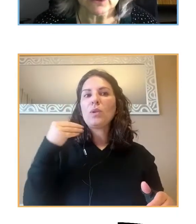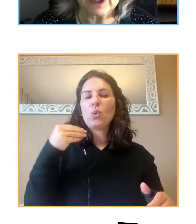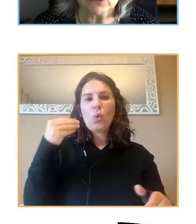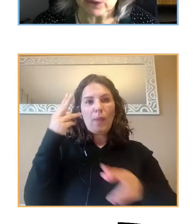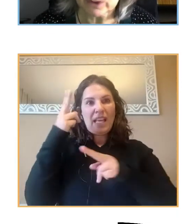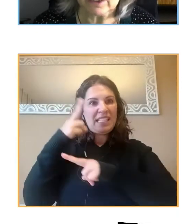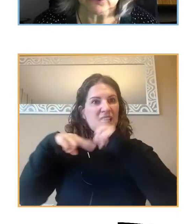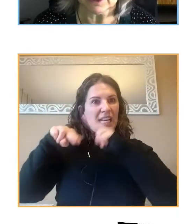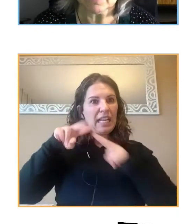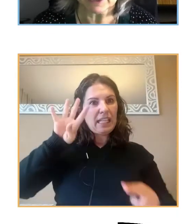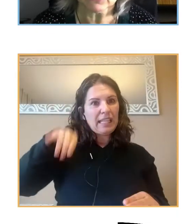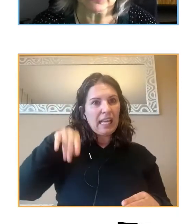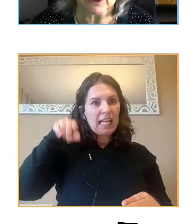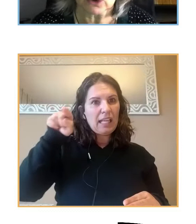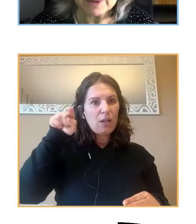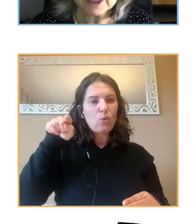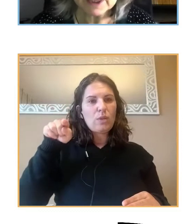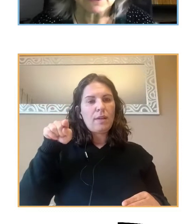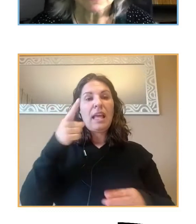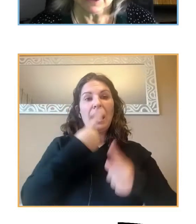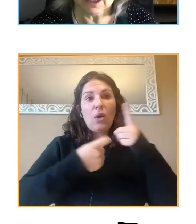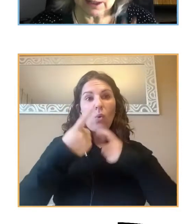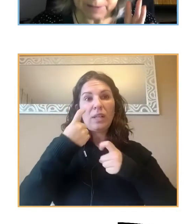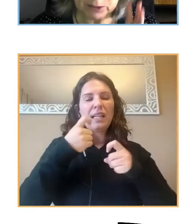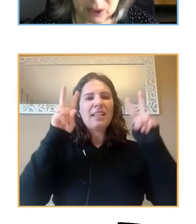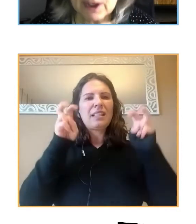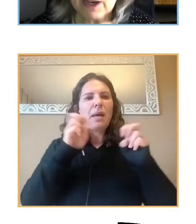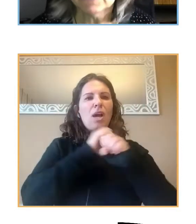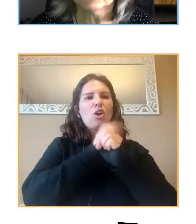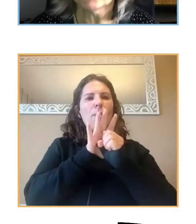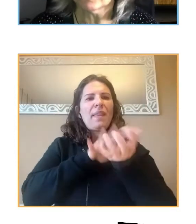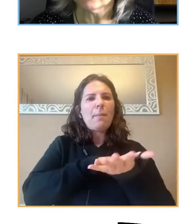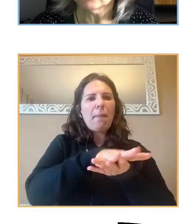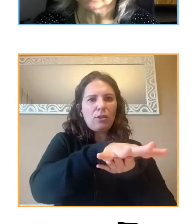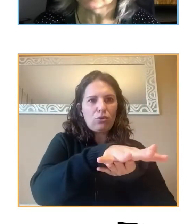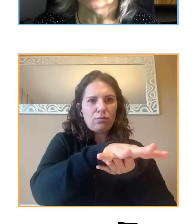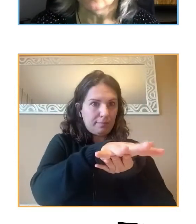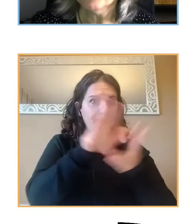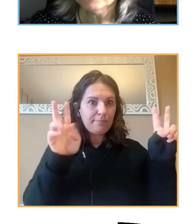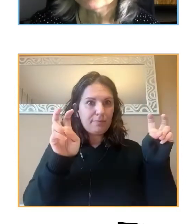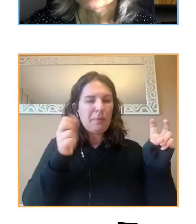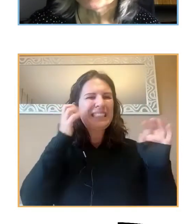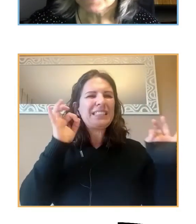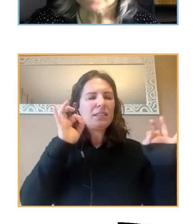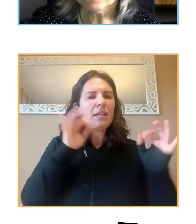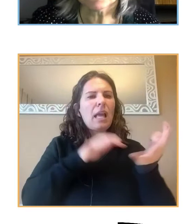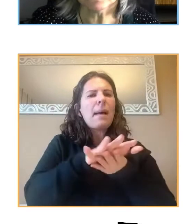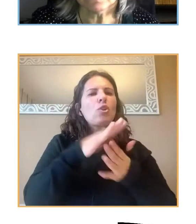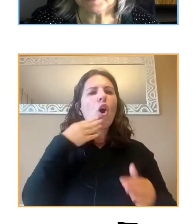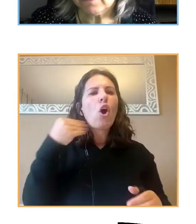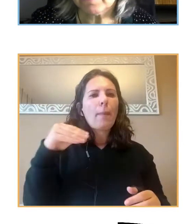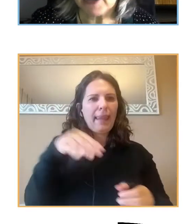Cataluña, es una encuesta sobre el impacto del COVID, específicamente en población joven. Y aquí